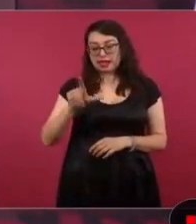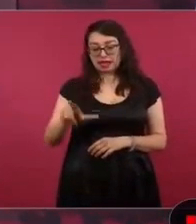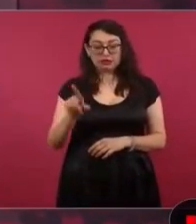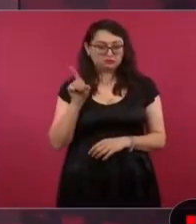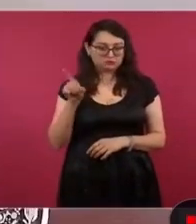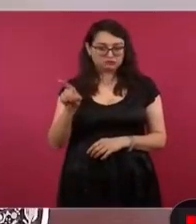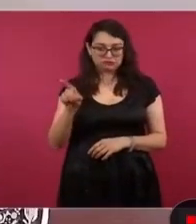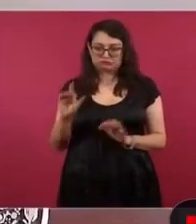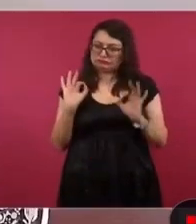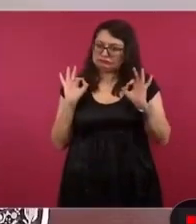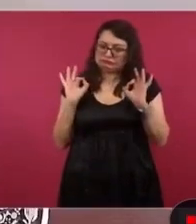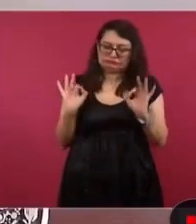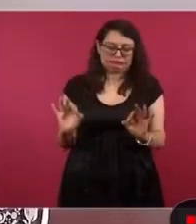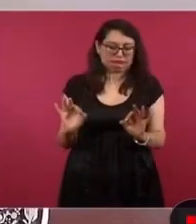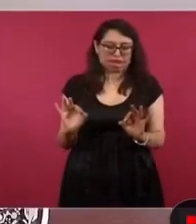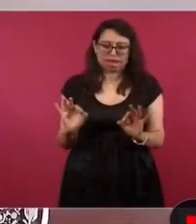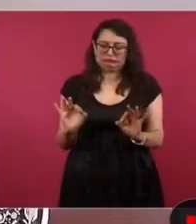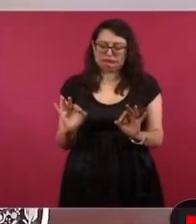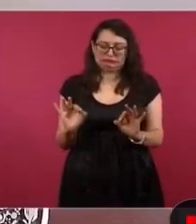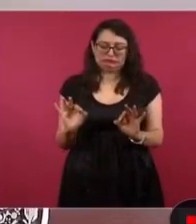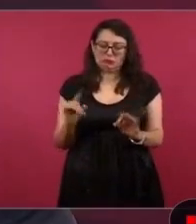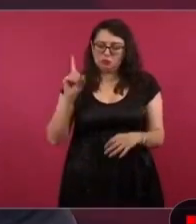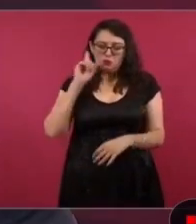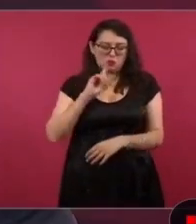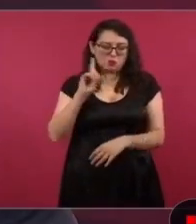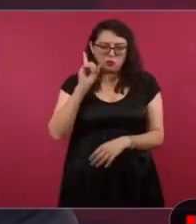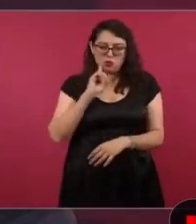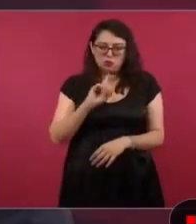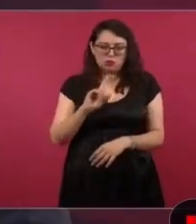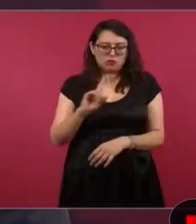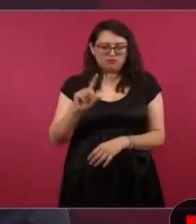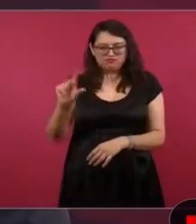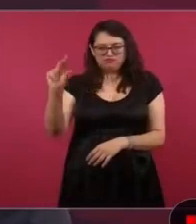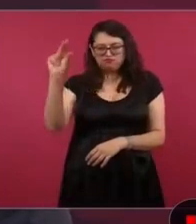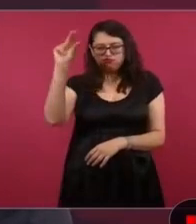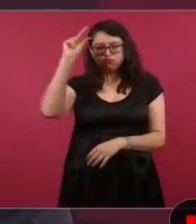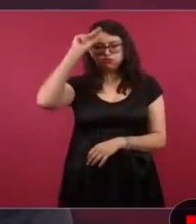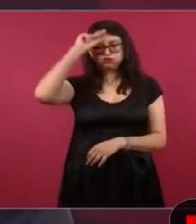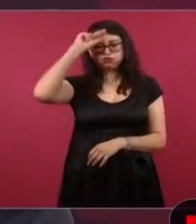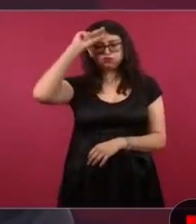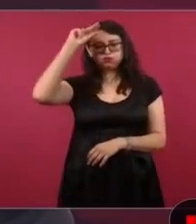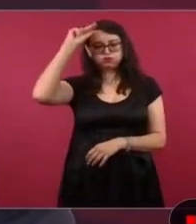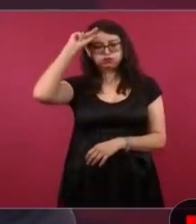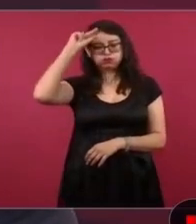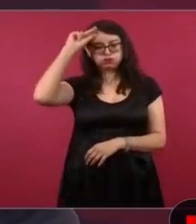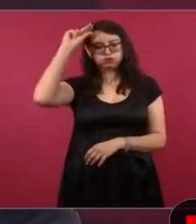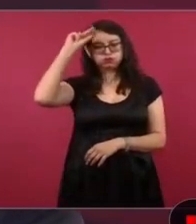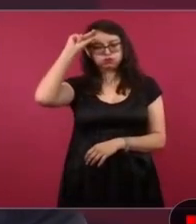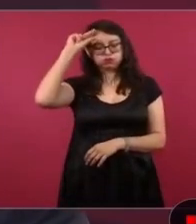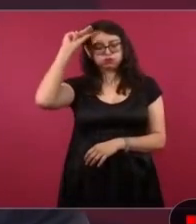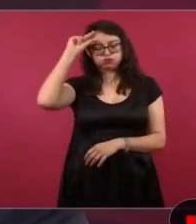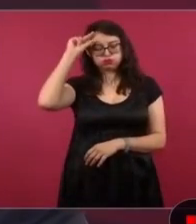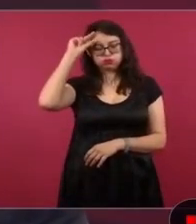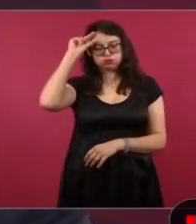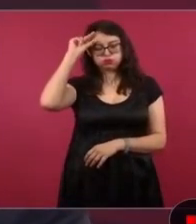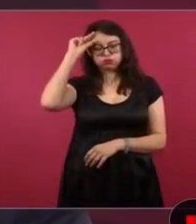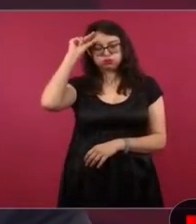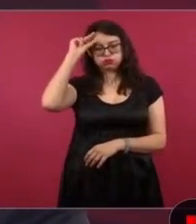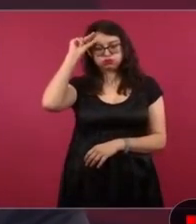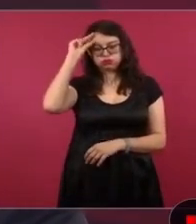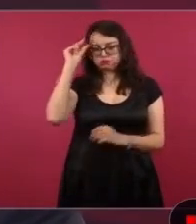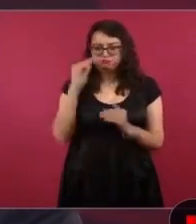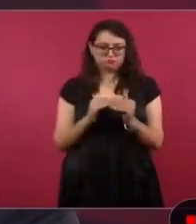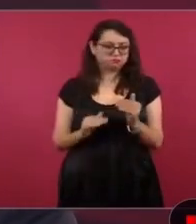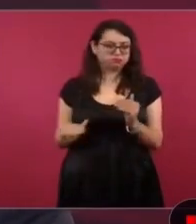una intelectual de